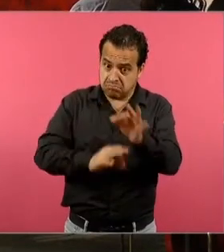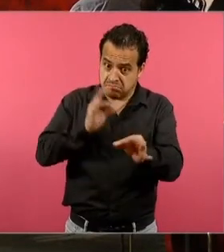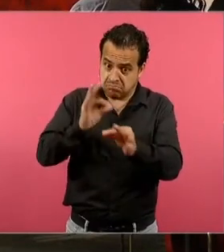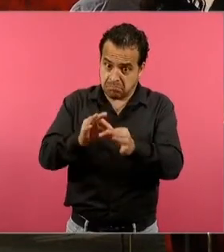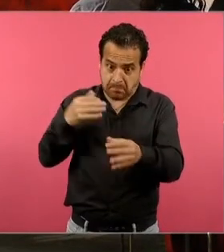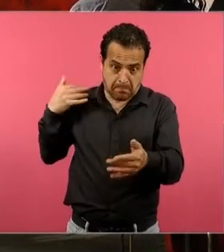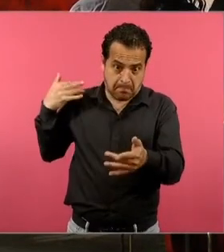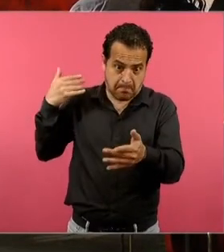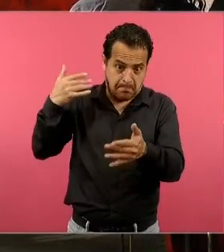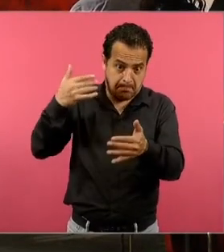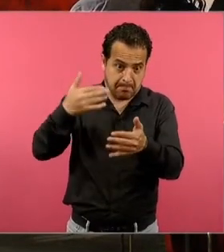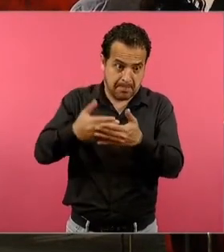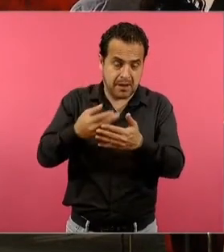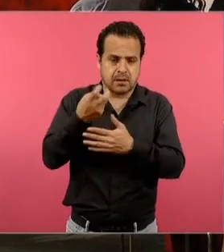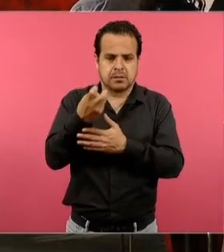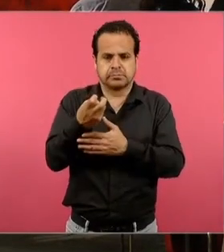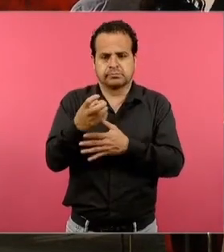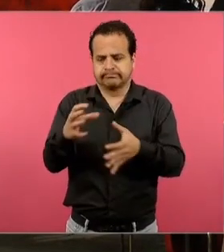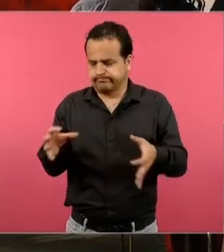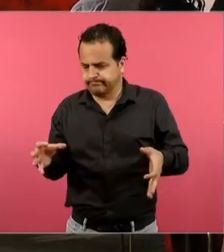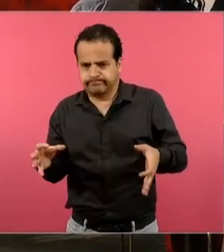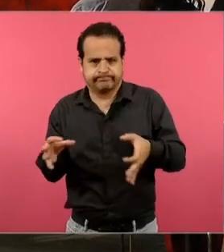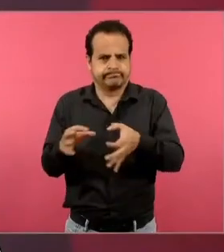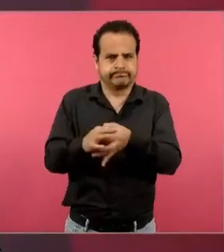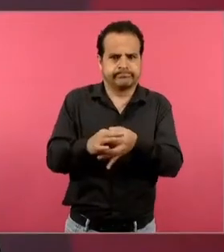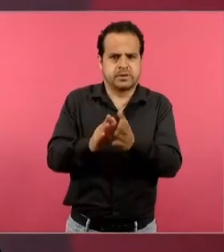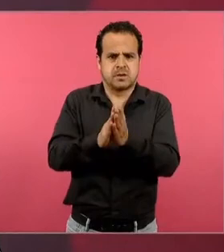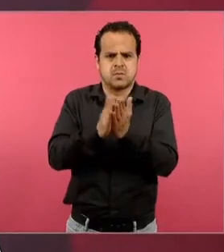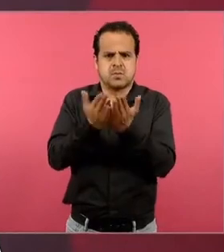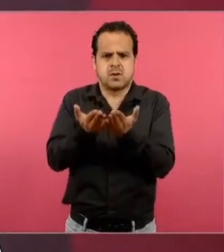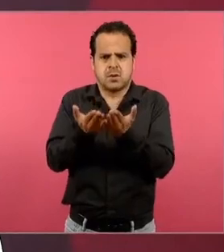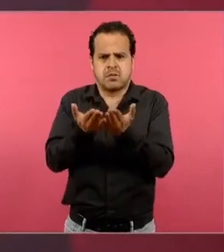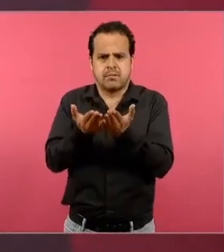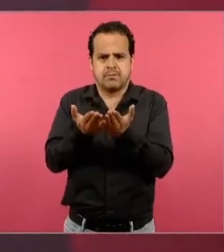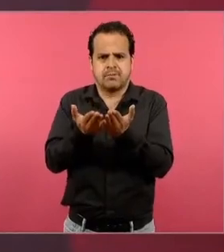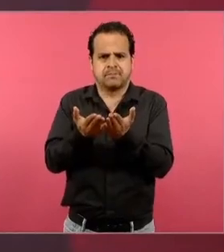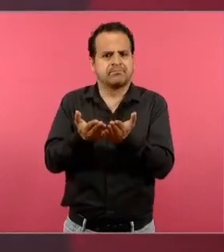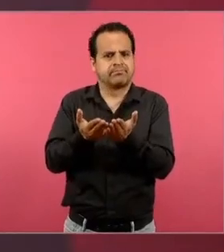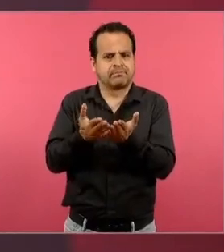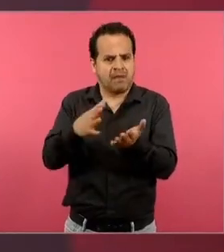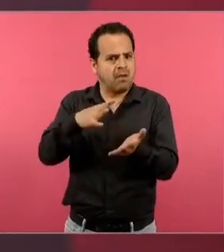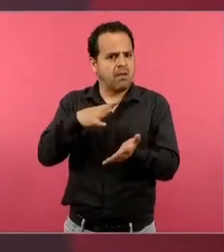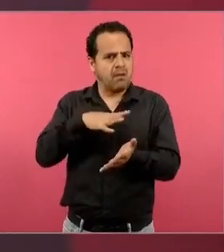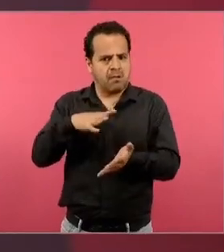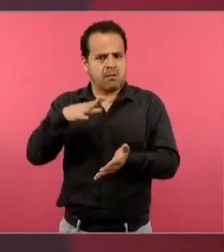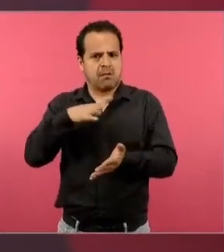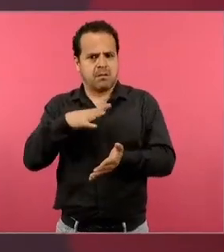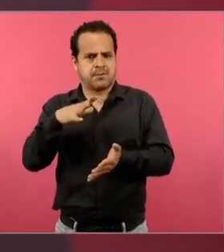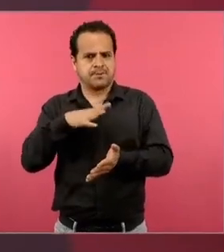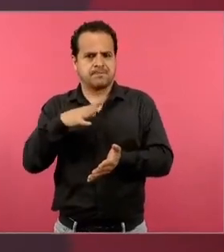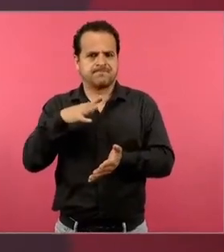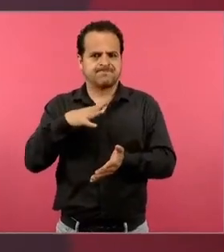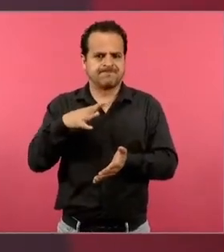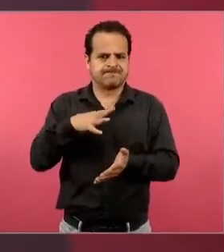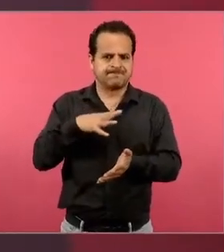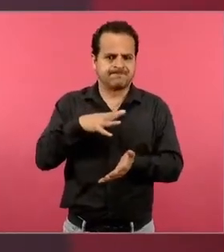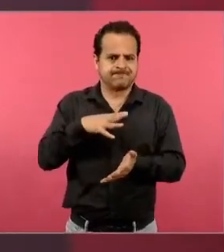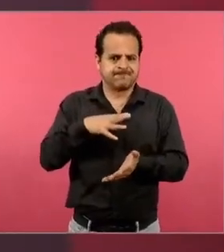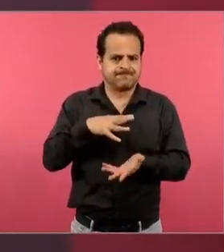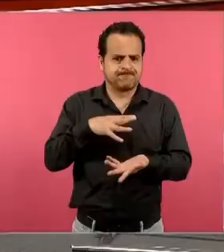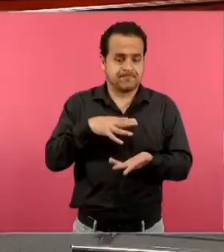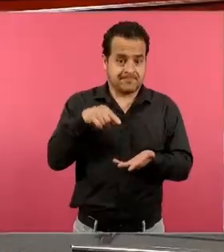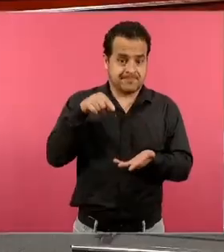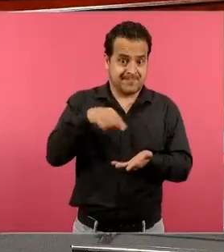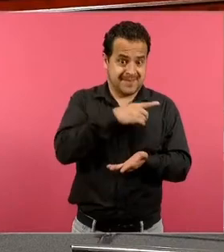investigaciones y sí, corresponde, tiene que haber una concordancia entre los libros